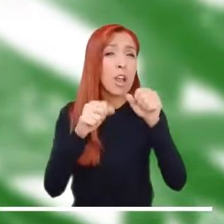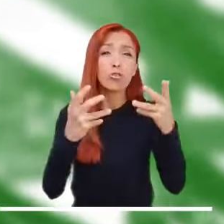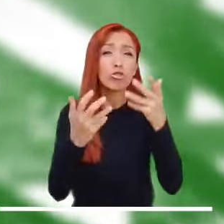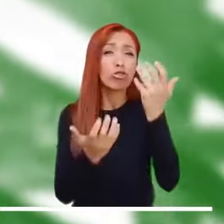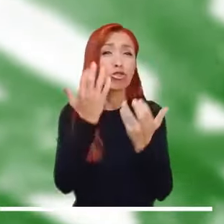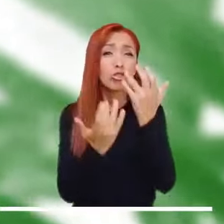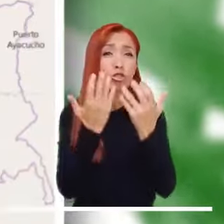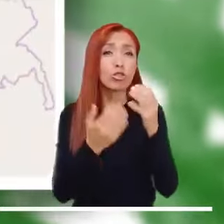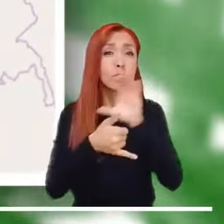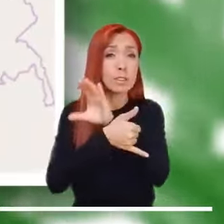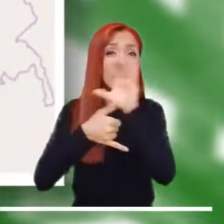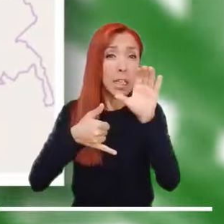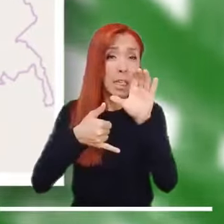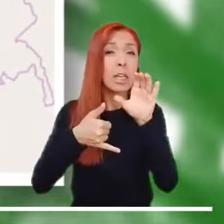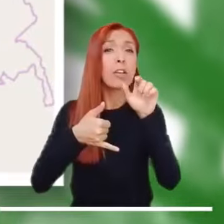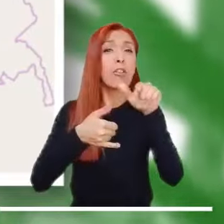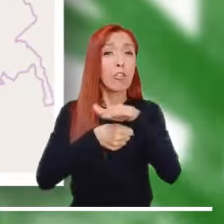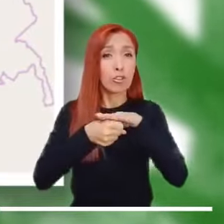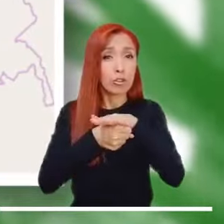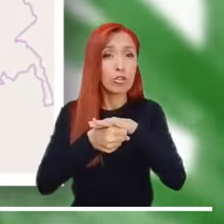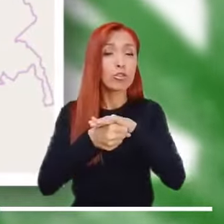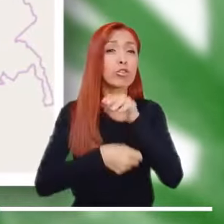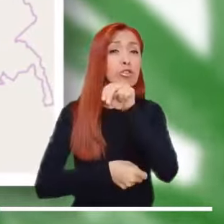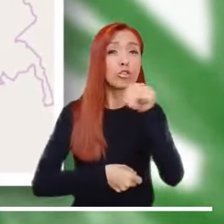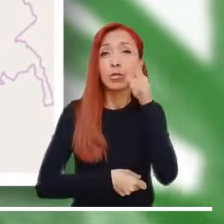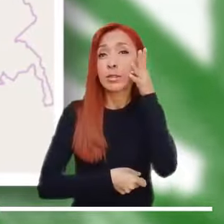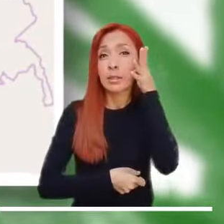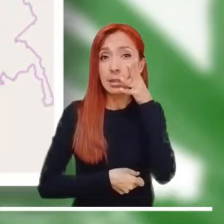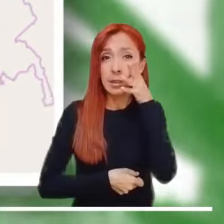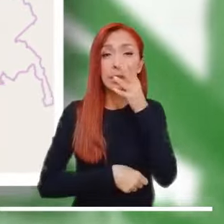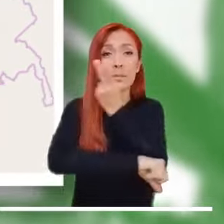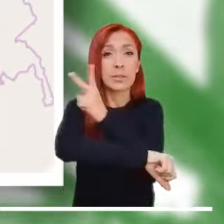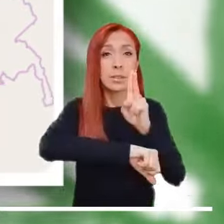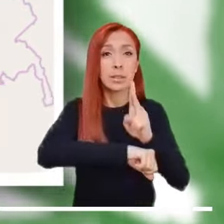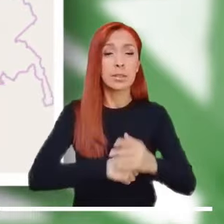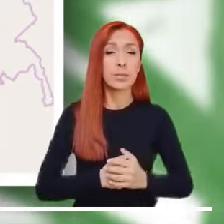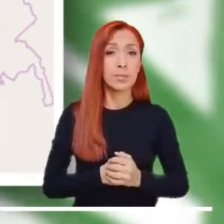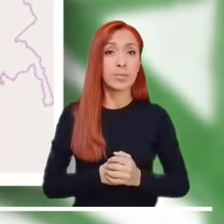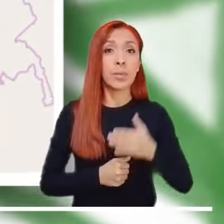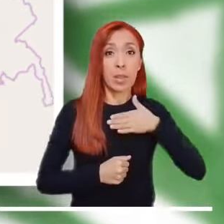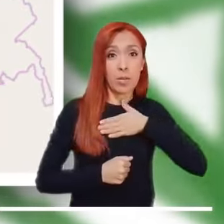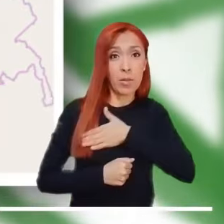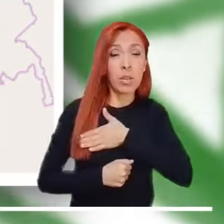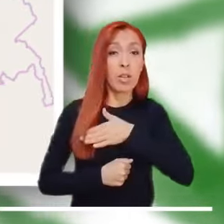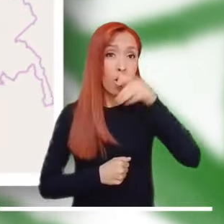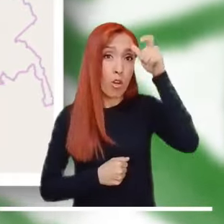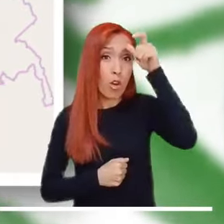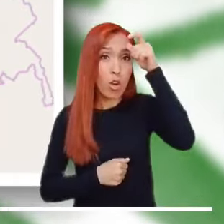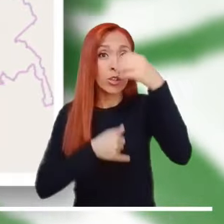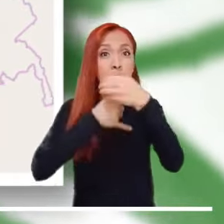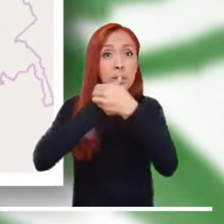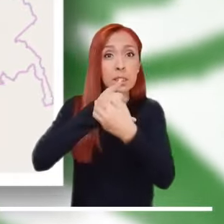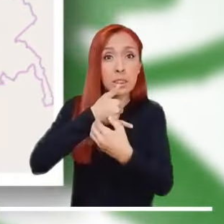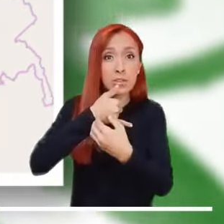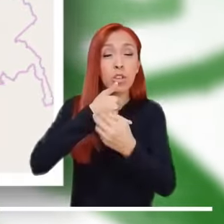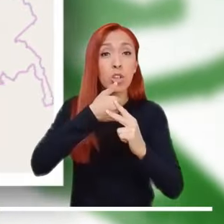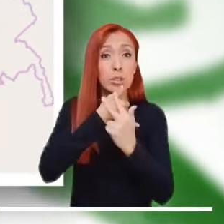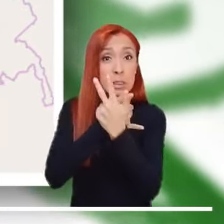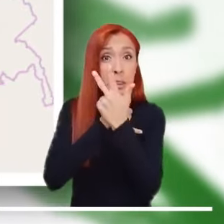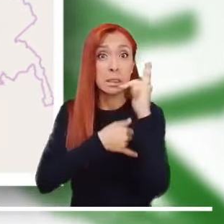Alerta roja por alta probabilidad de incendios en el Caribe, Cundinamarca, Norte de Santander y Bichada.